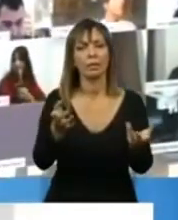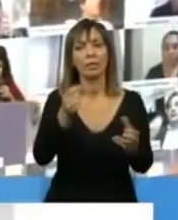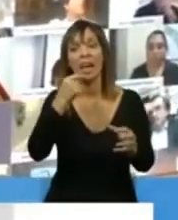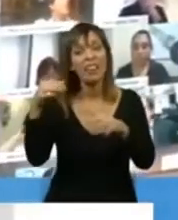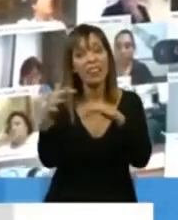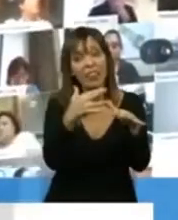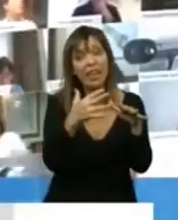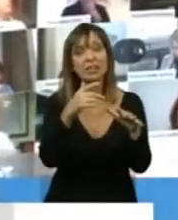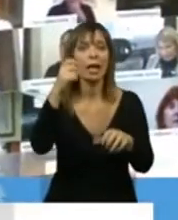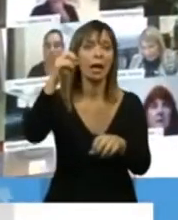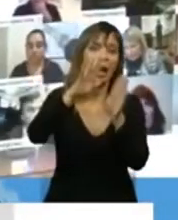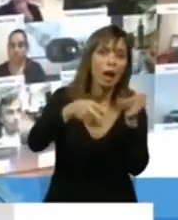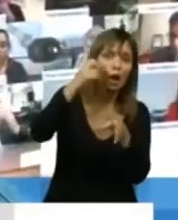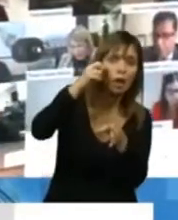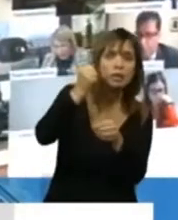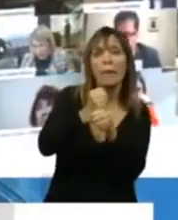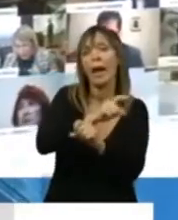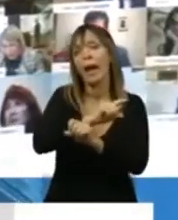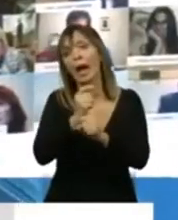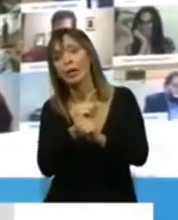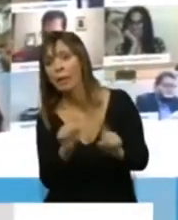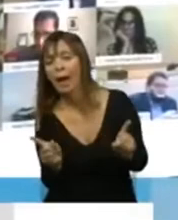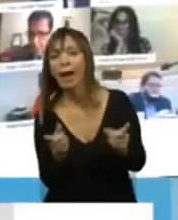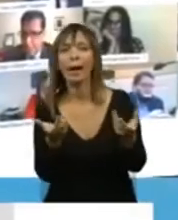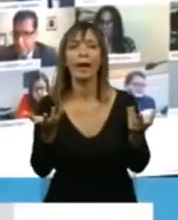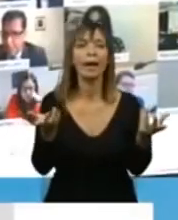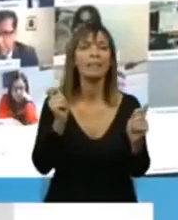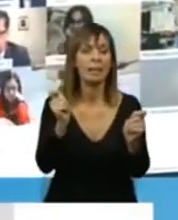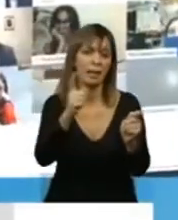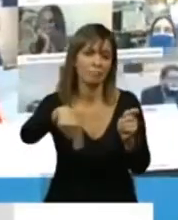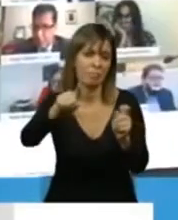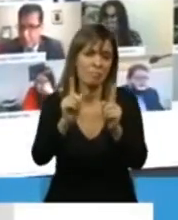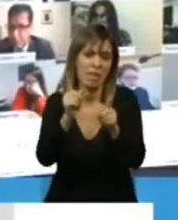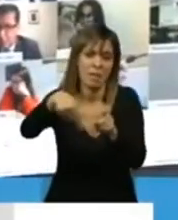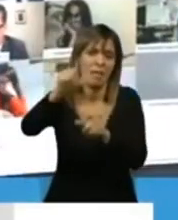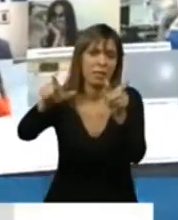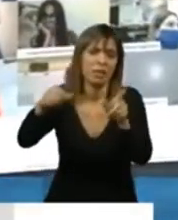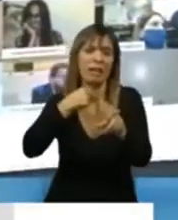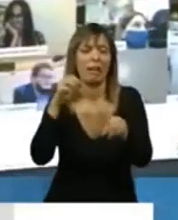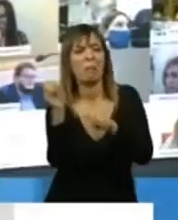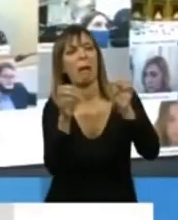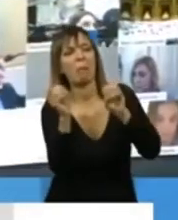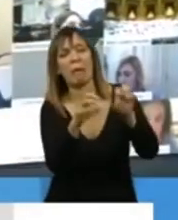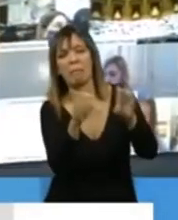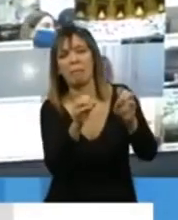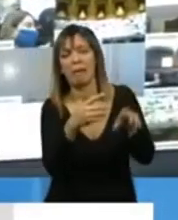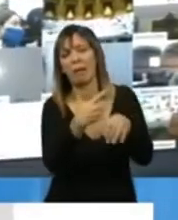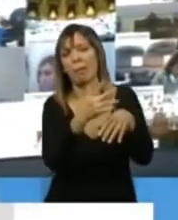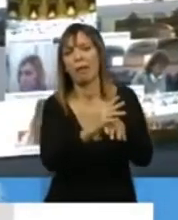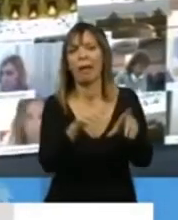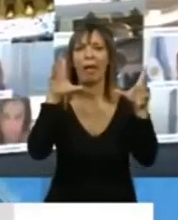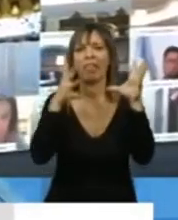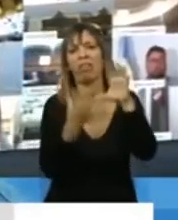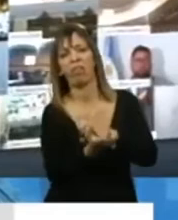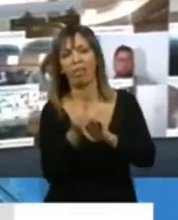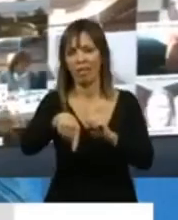no trabaja o no trabajaba, son los que no trabajan y que siempre tratan de descalificar y de prestigiar a la Casa